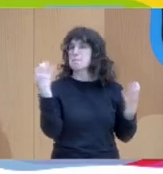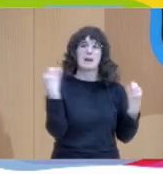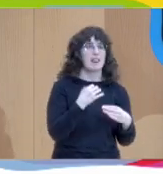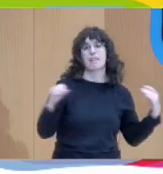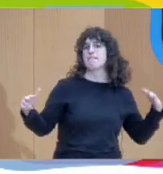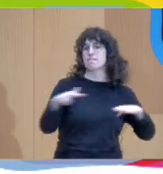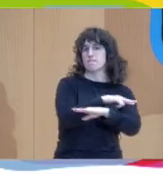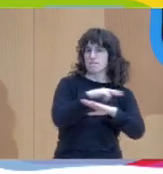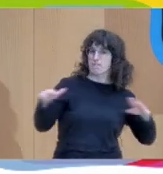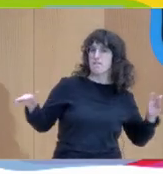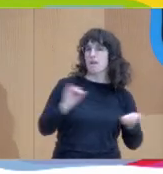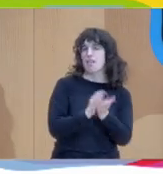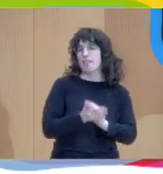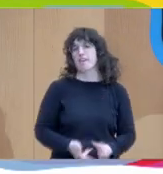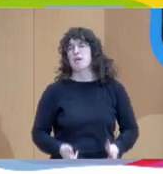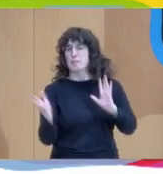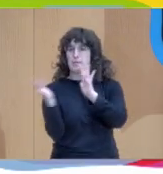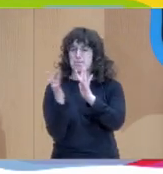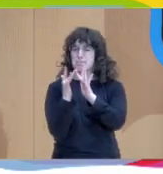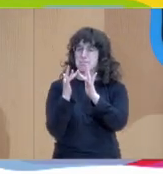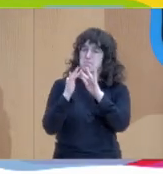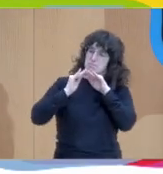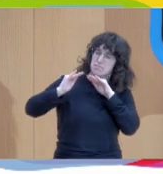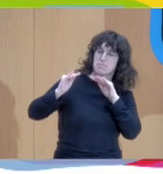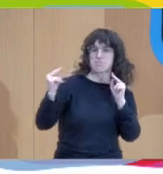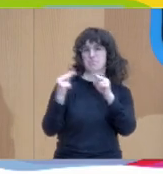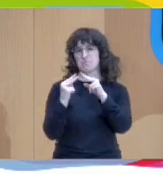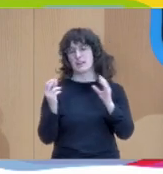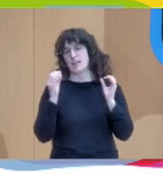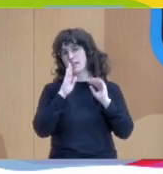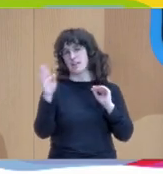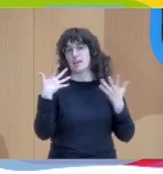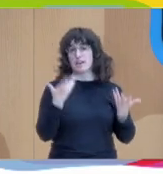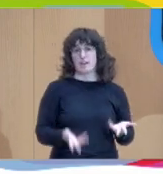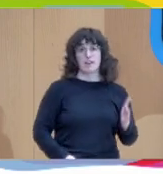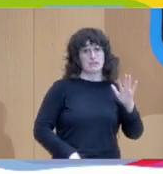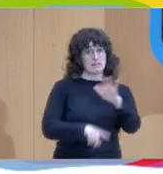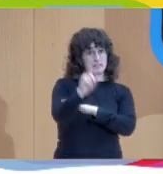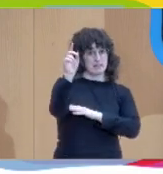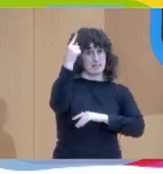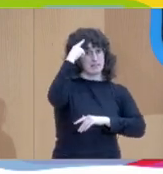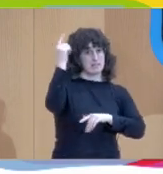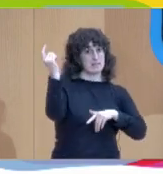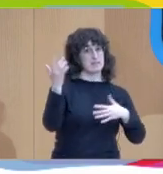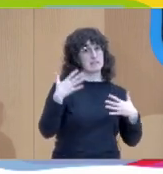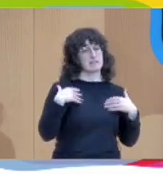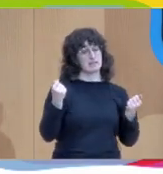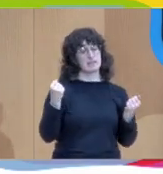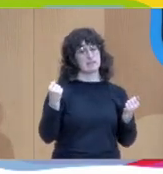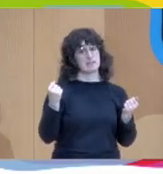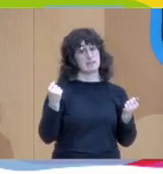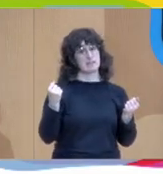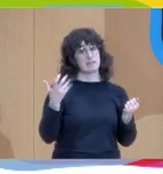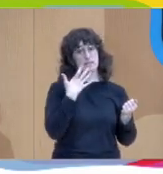Se requiere, para avanzar en la atención en salud mental, se requiere que, para poder abordar bien los problemas, necesitamos